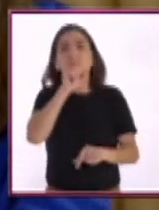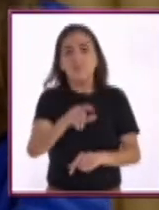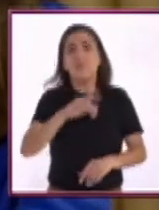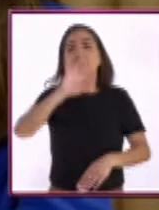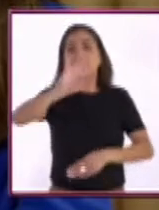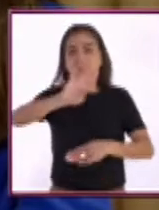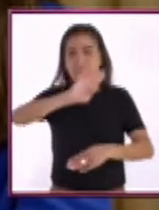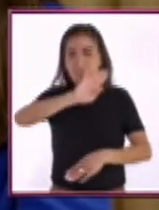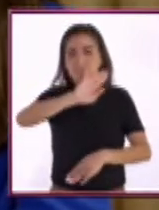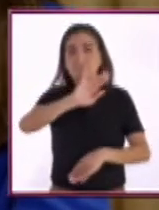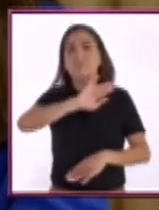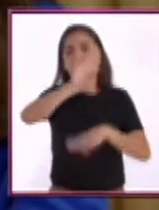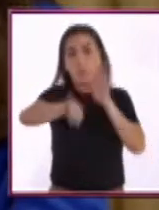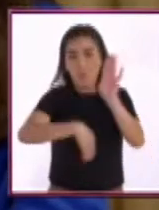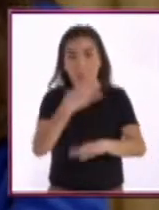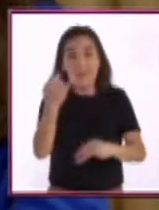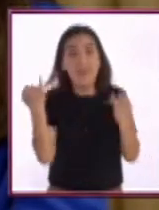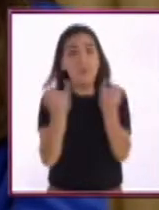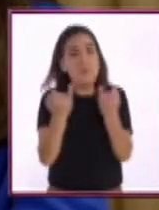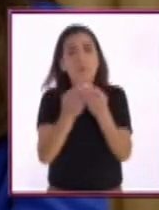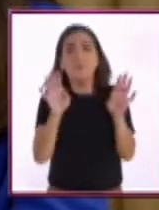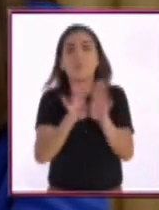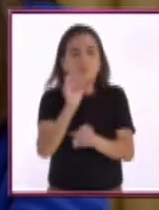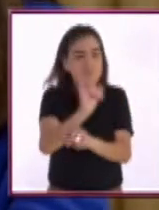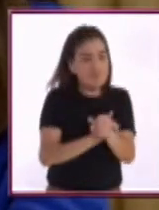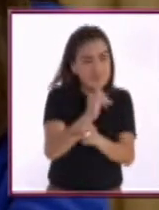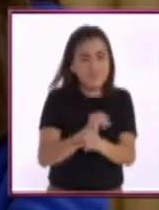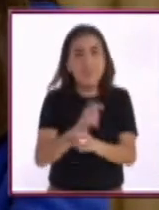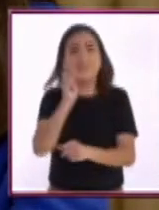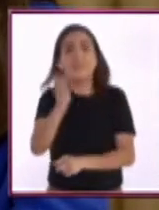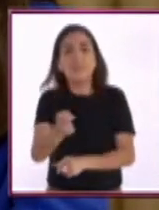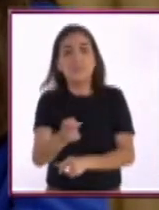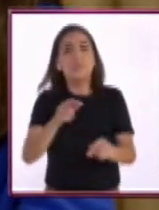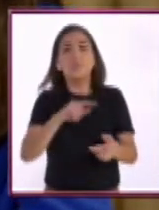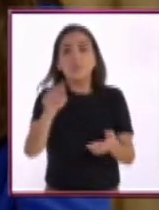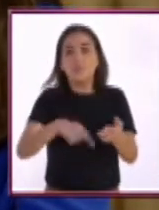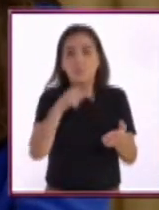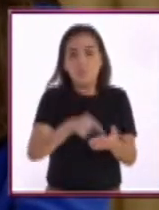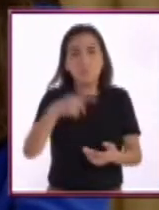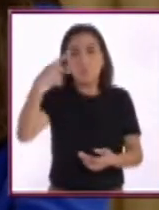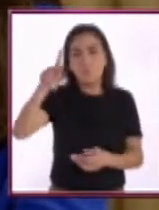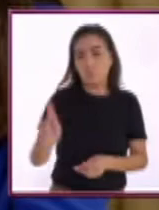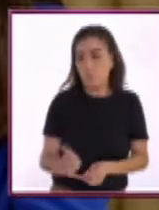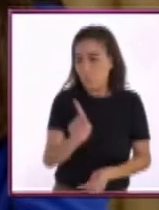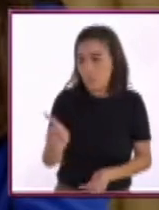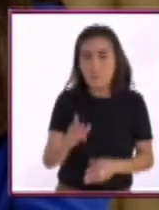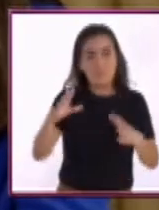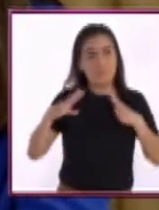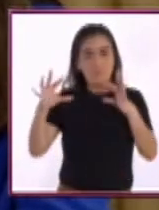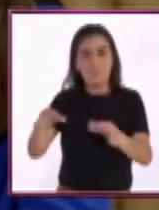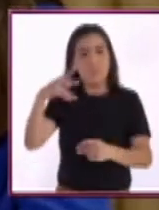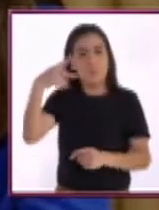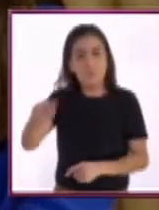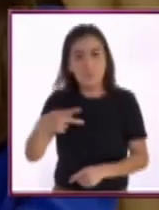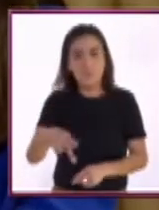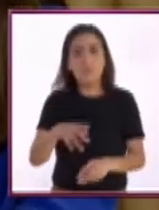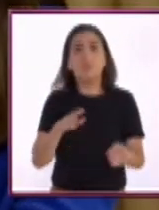sino también internacionales, que las zonas de concentración de biodiversidad generalmente están habitadas por pueblos